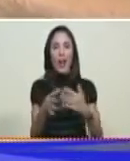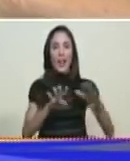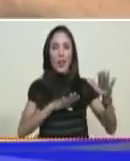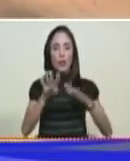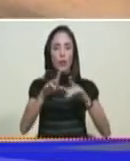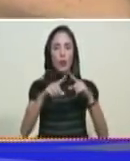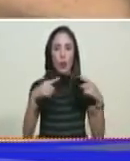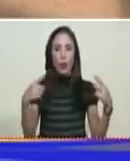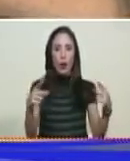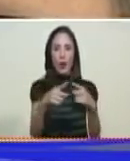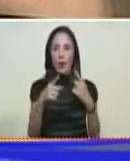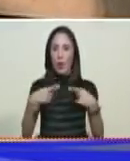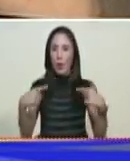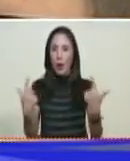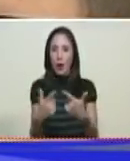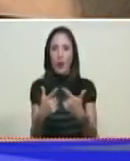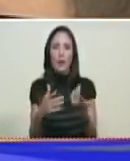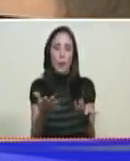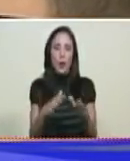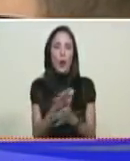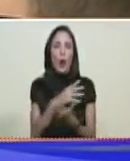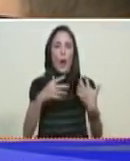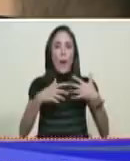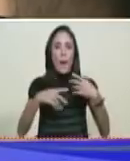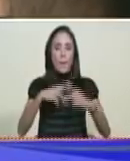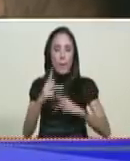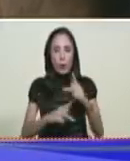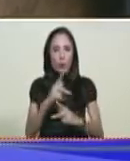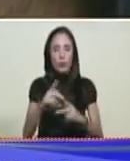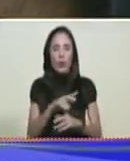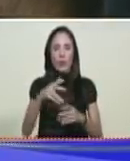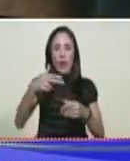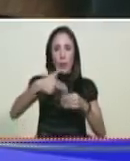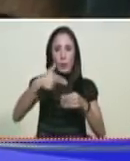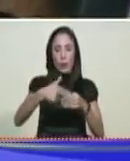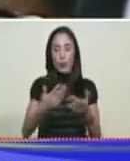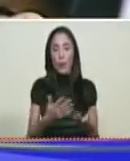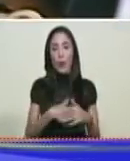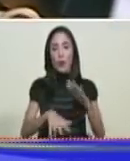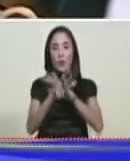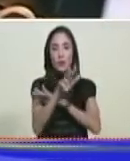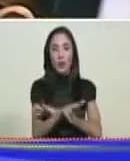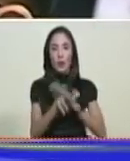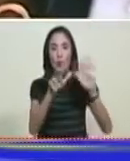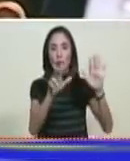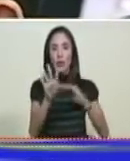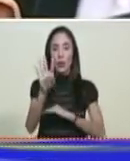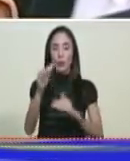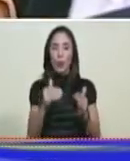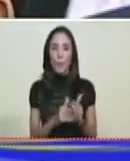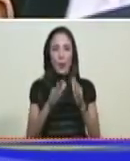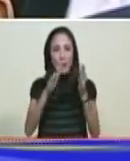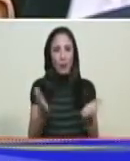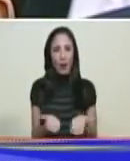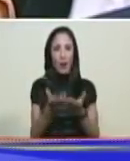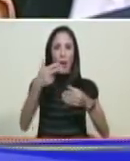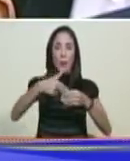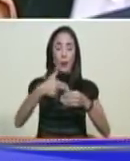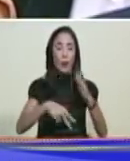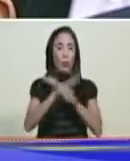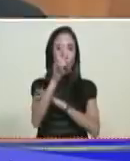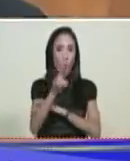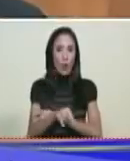que están produciendo el día de hoy 384 mil barriles día. Tenemos una oportunidad de